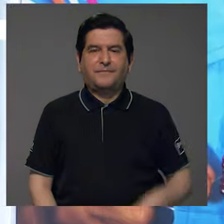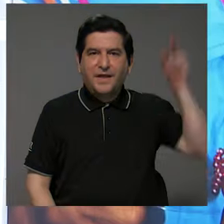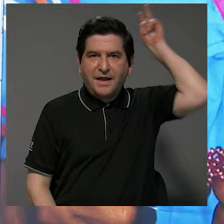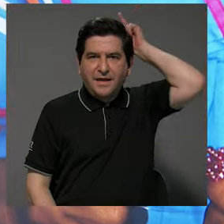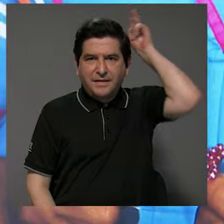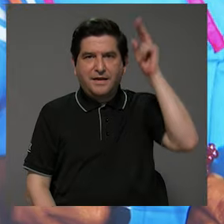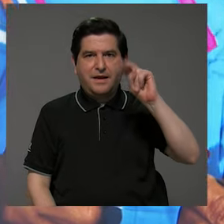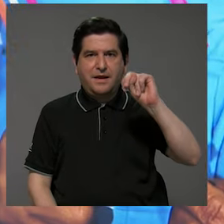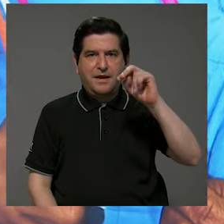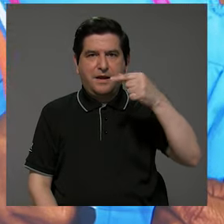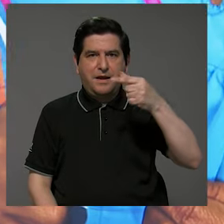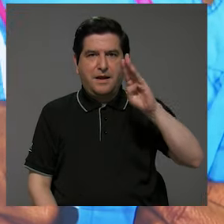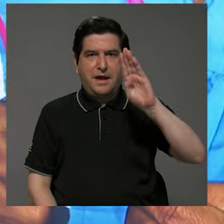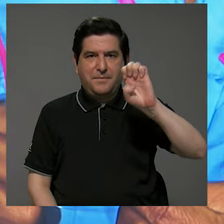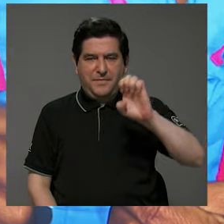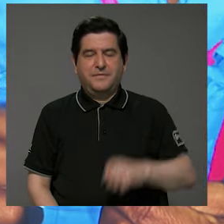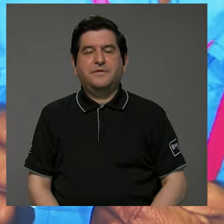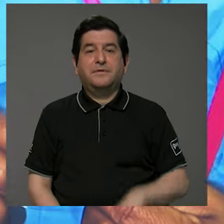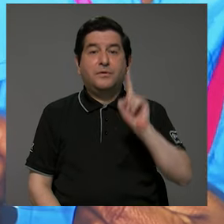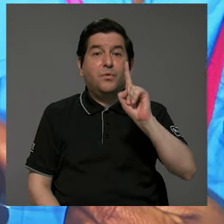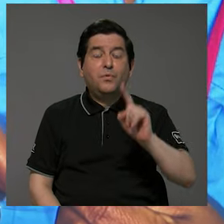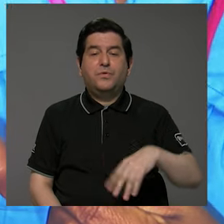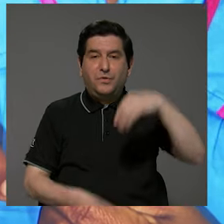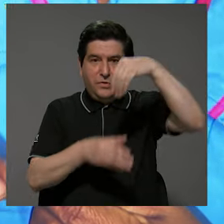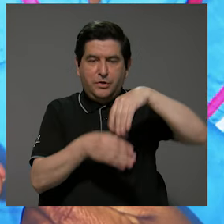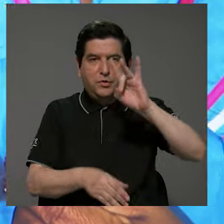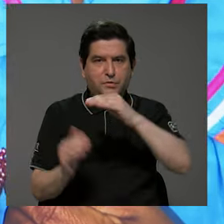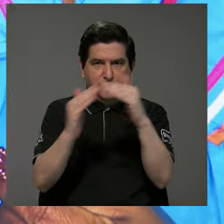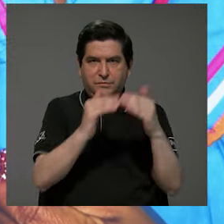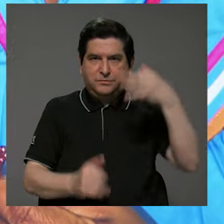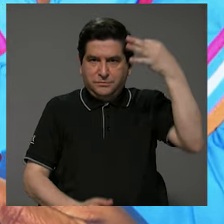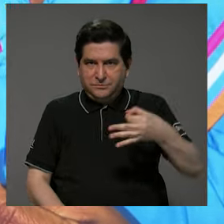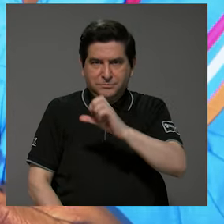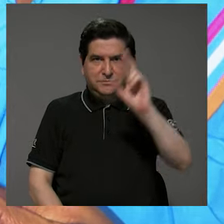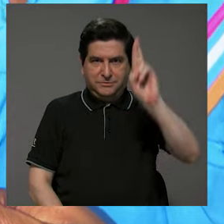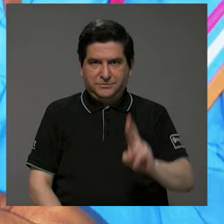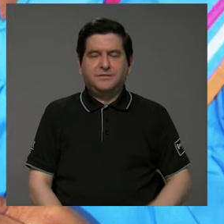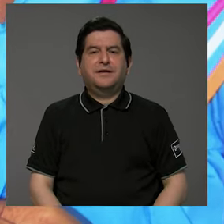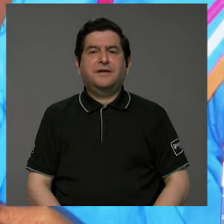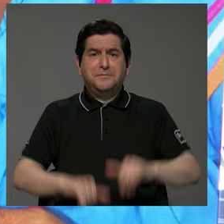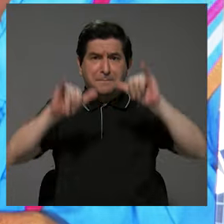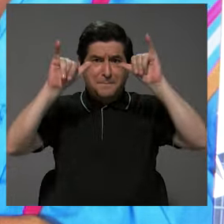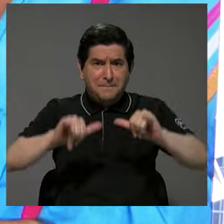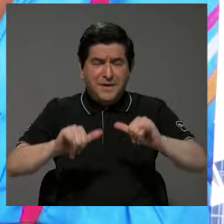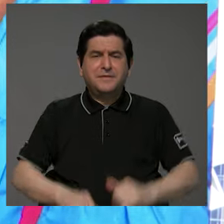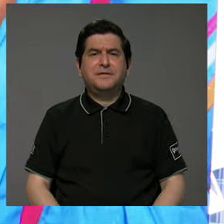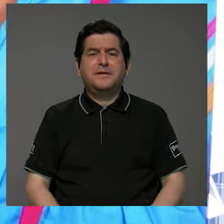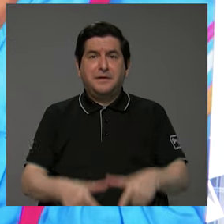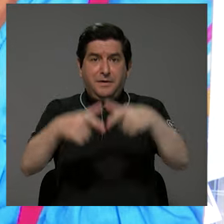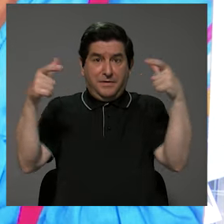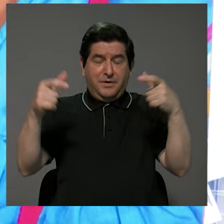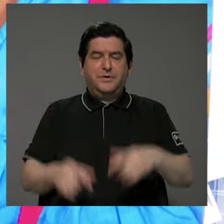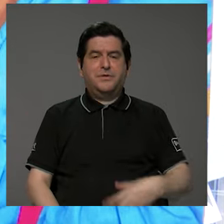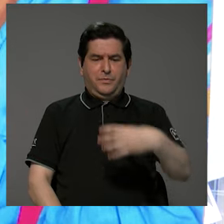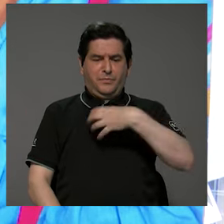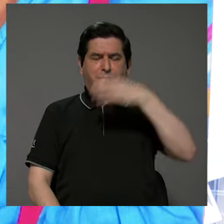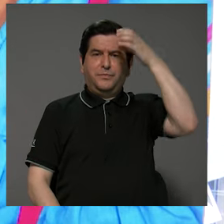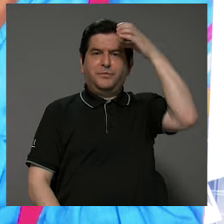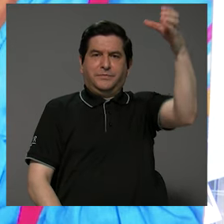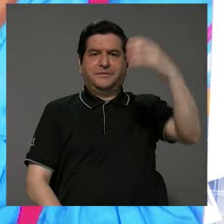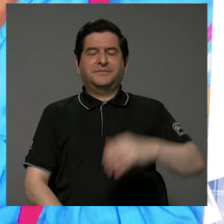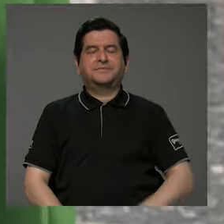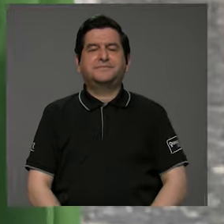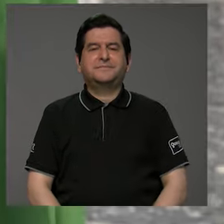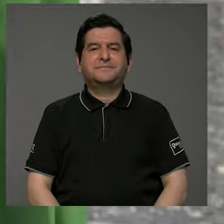La etnia indígena Nube es uno de los ocho pueblos originarios de Costa Rica que ha logrado conservar gran parte de su patrimonio cultural.